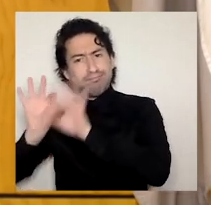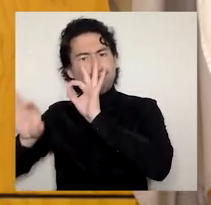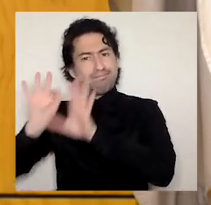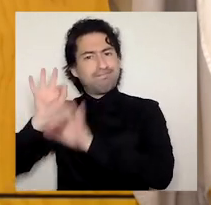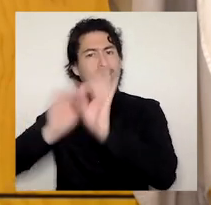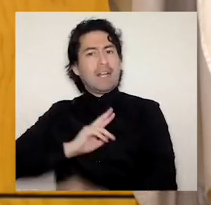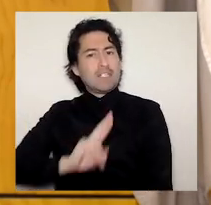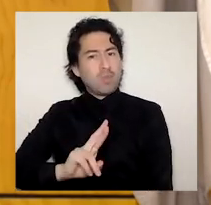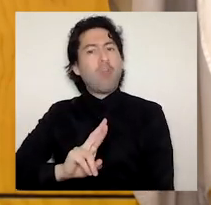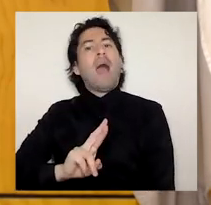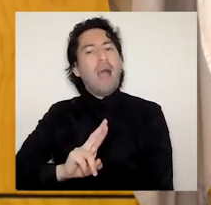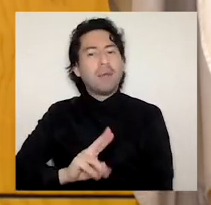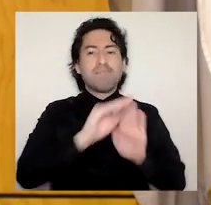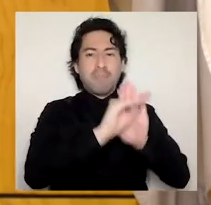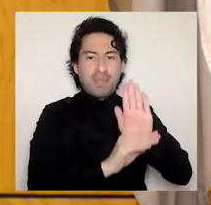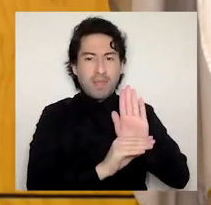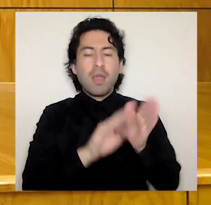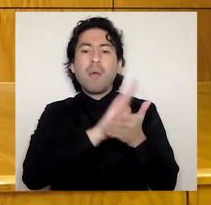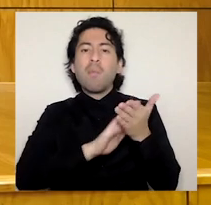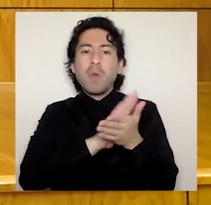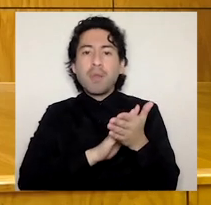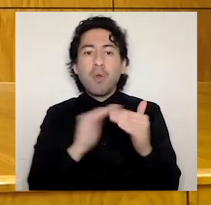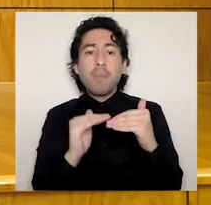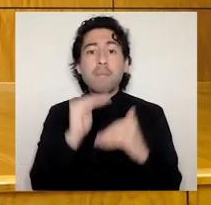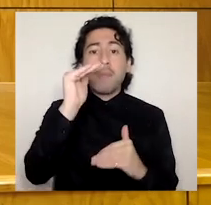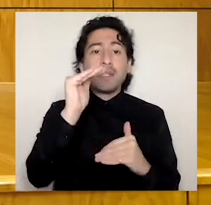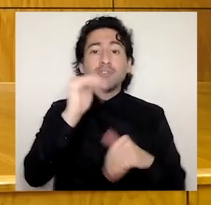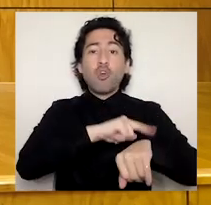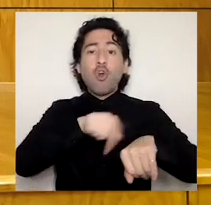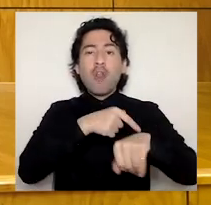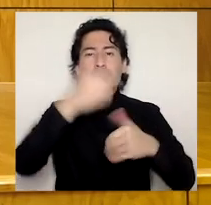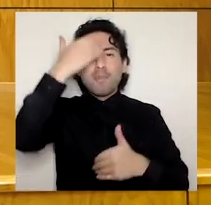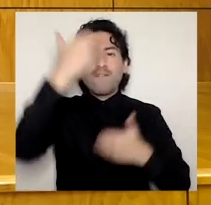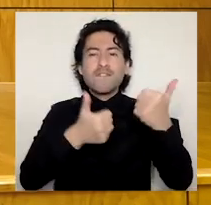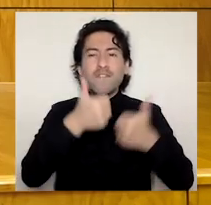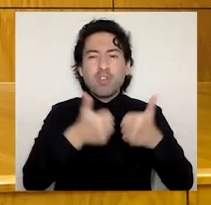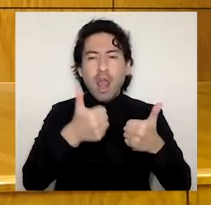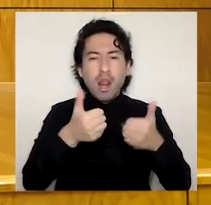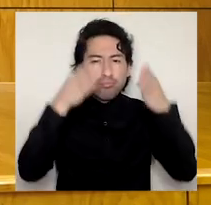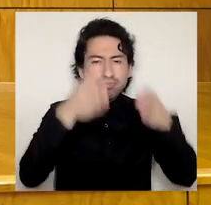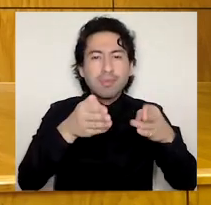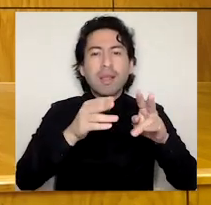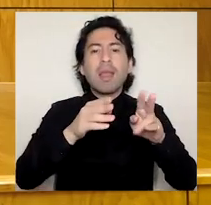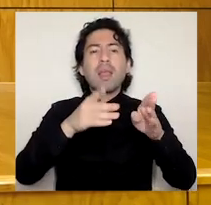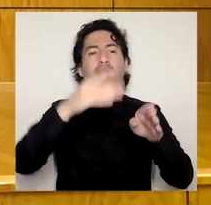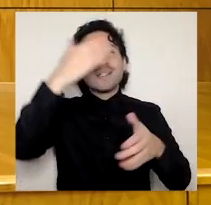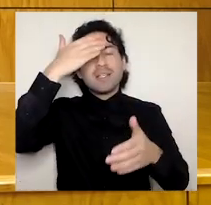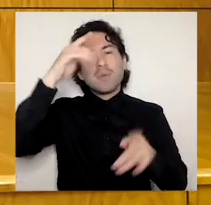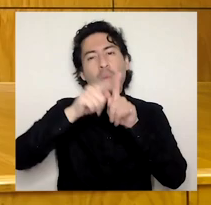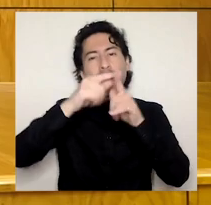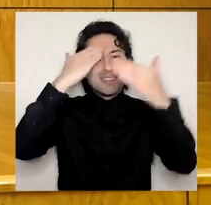orientadas a la atención psicosocial. también en este mismo sentido la universidad